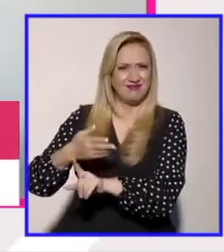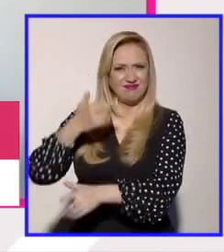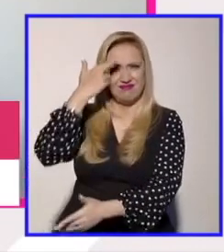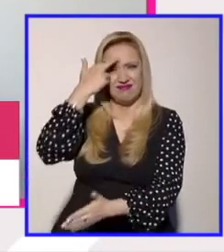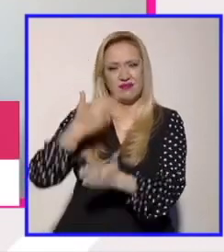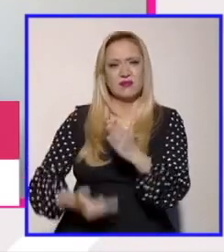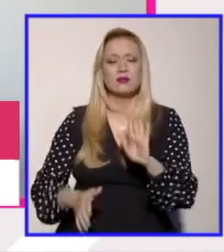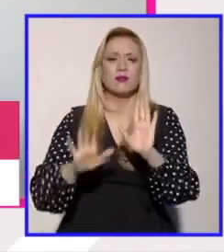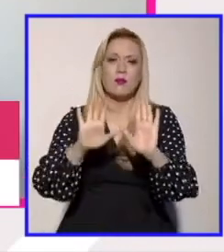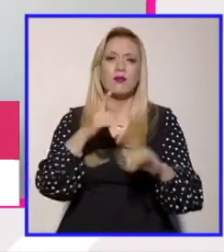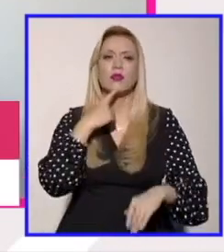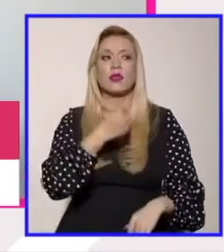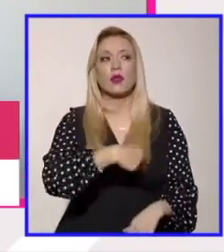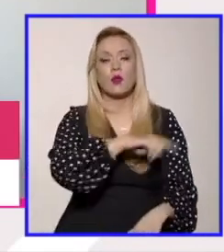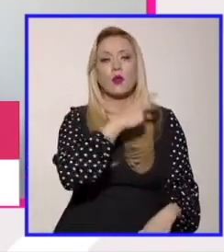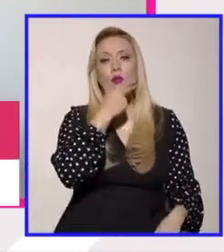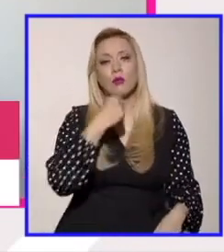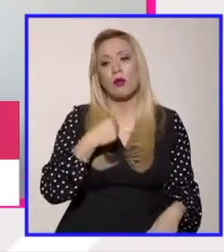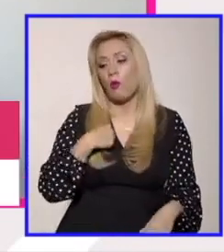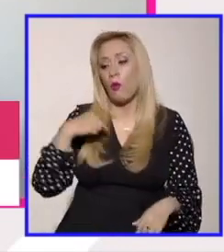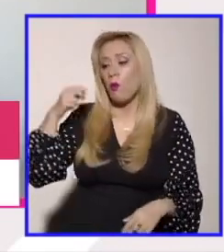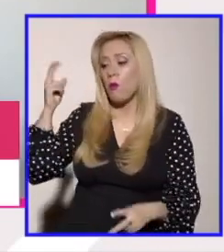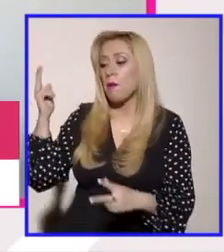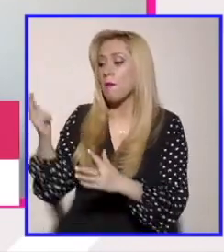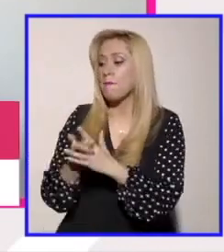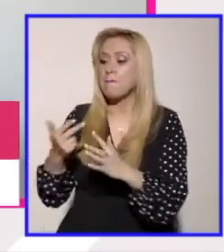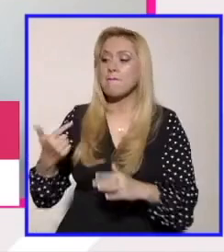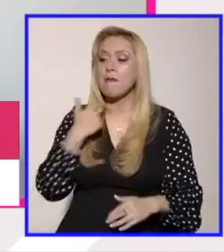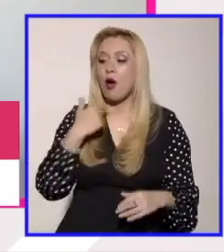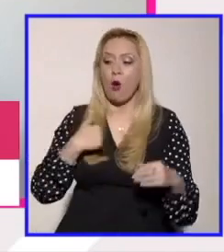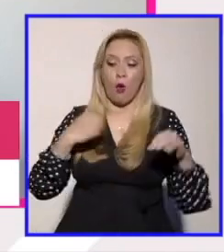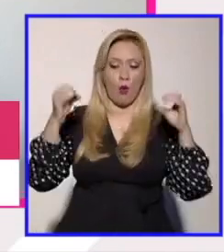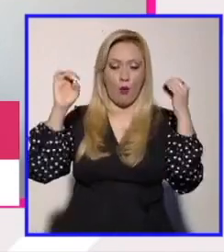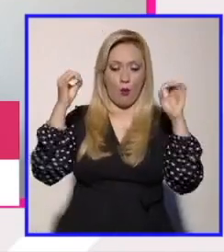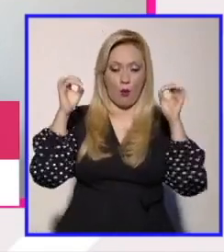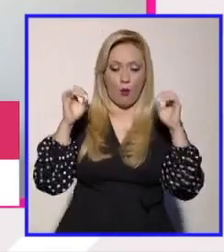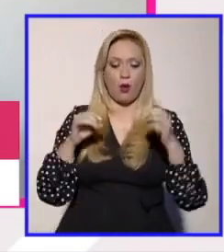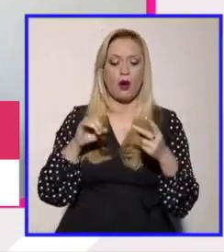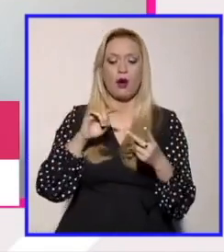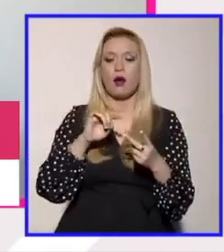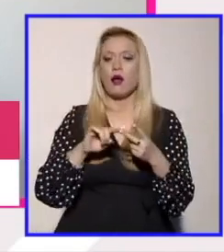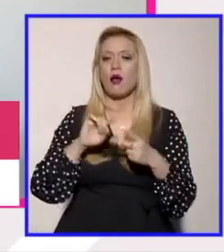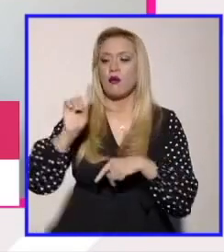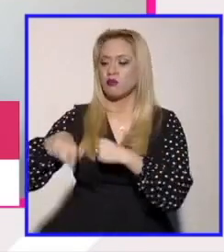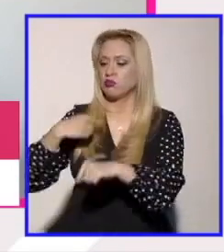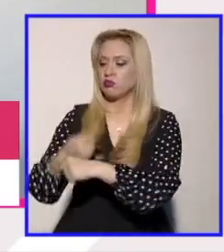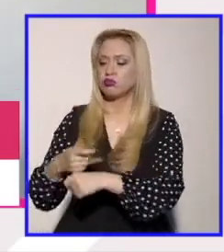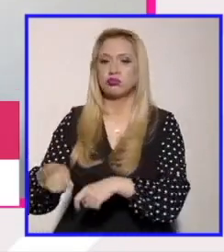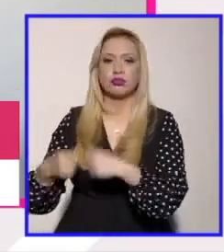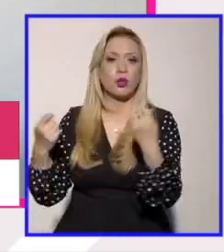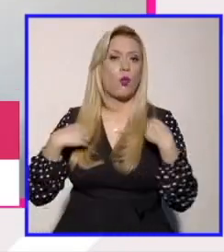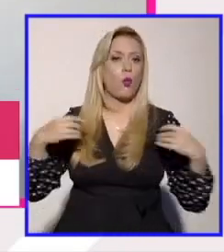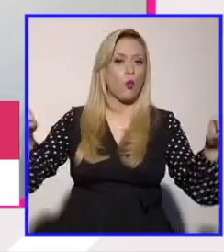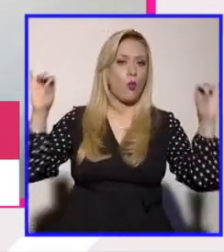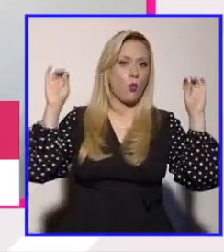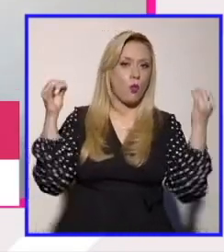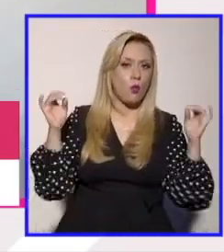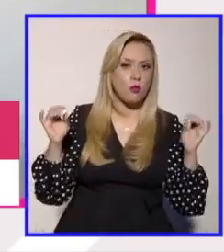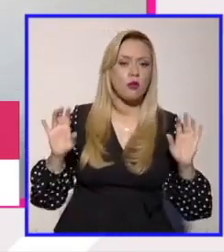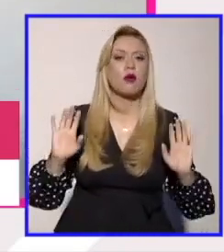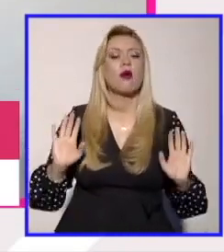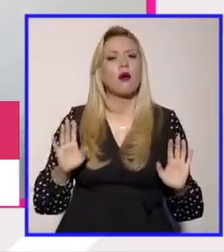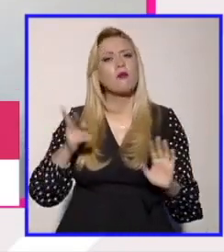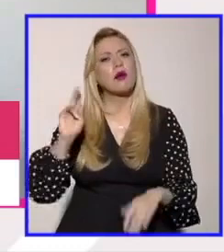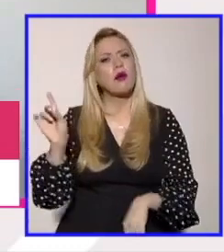dicen, bueno, pero es que yo no he matado a una mujer, yo no he violado a una mujer. Pero cometen estos actos